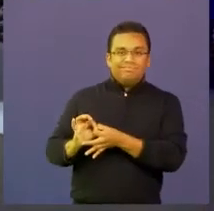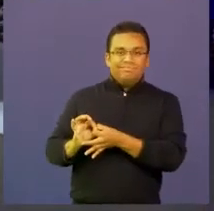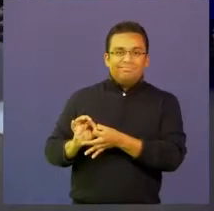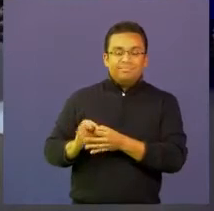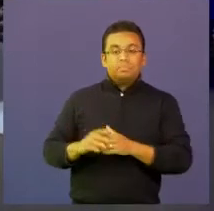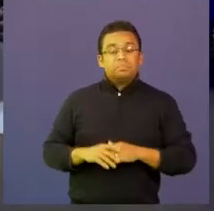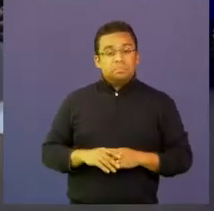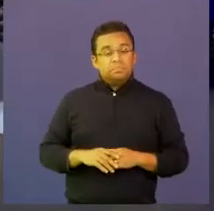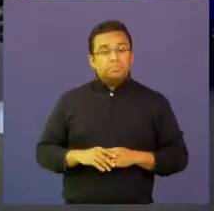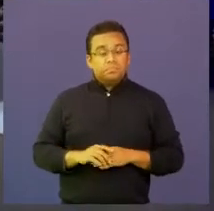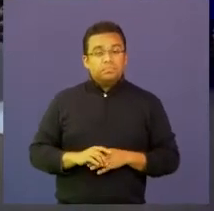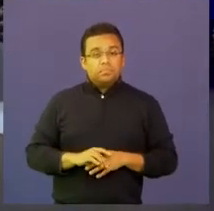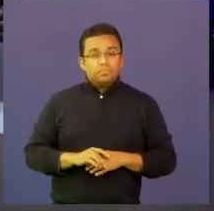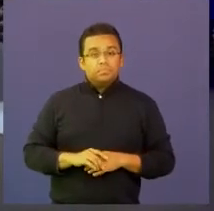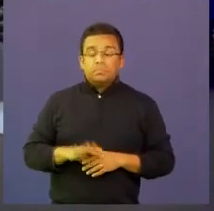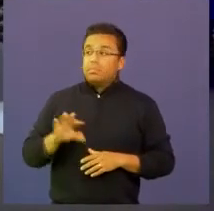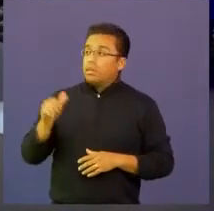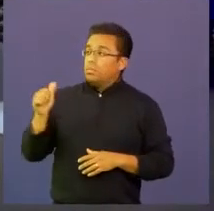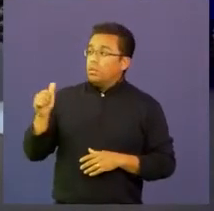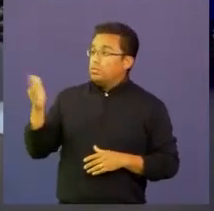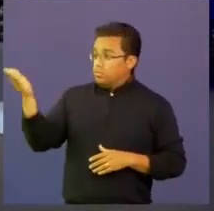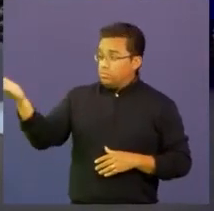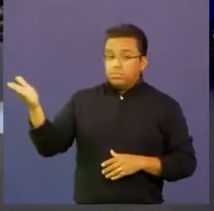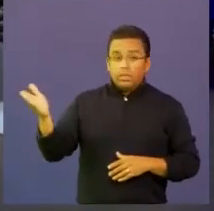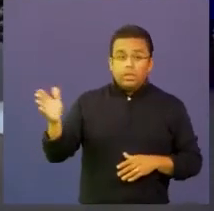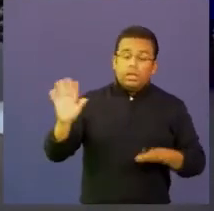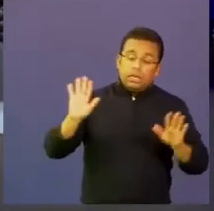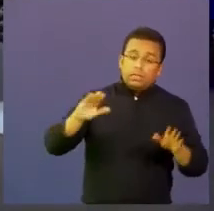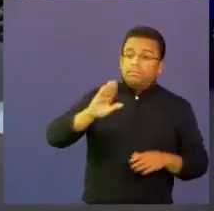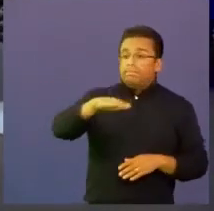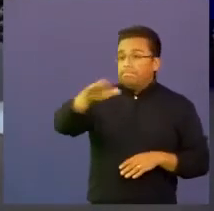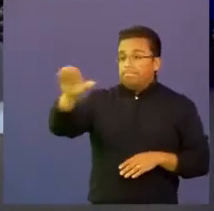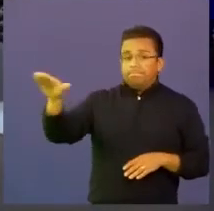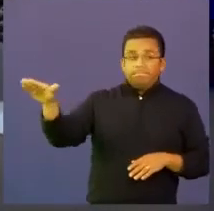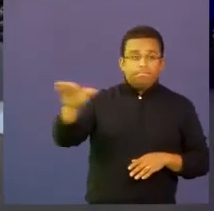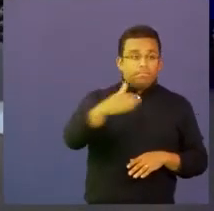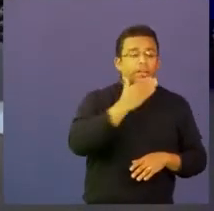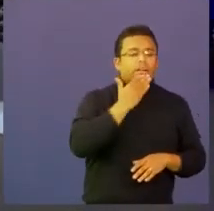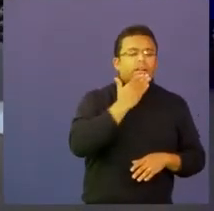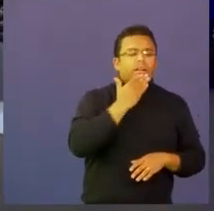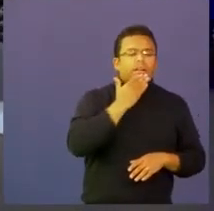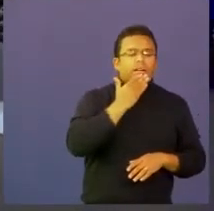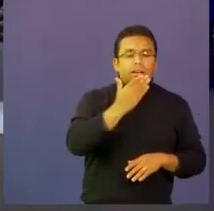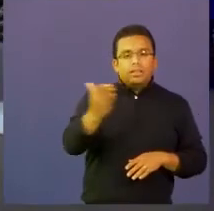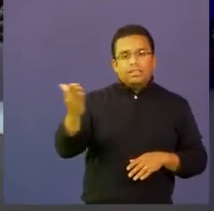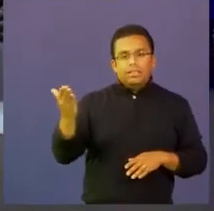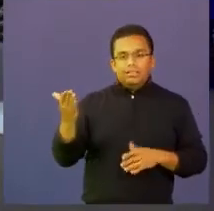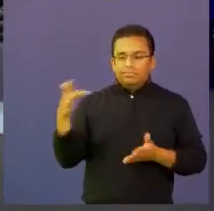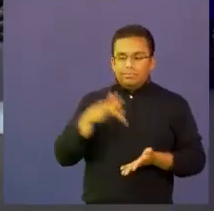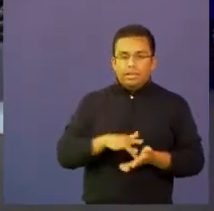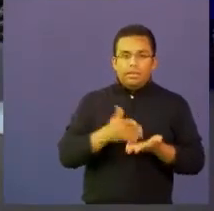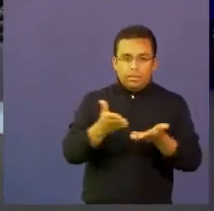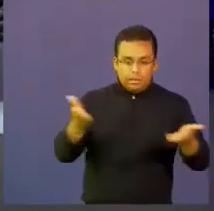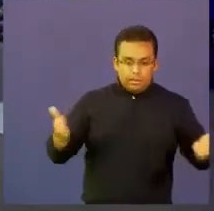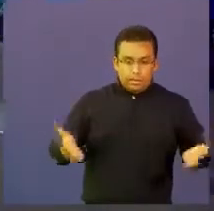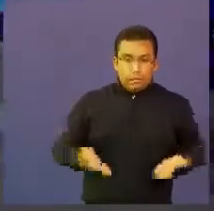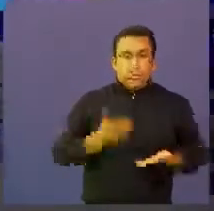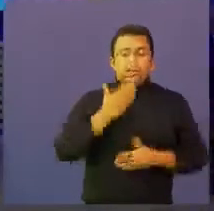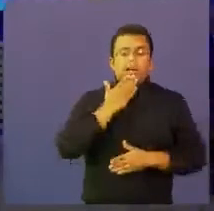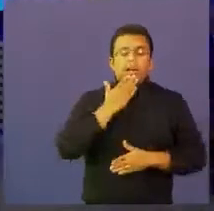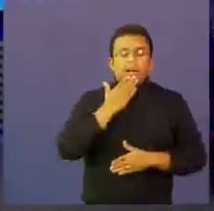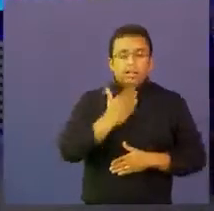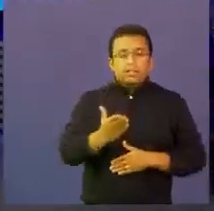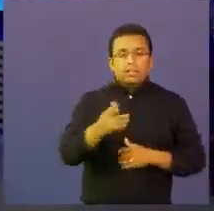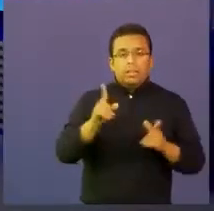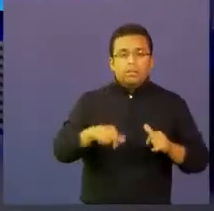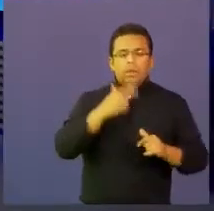perfecto esas son las preguntas entonces María Fernanda si quieres agradecerles inmensamente que hayan estado con nosotros que se hayan